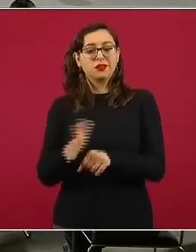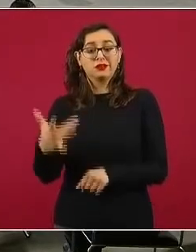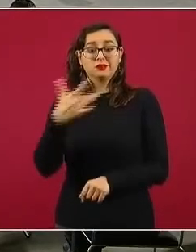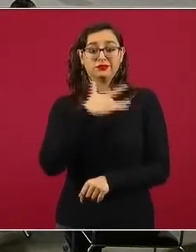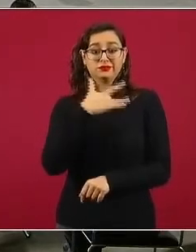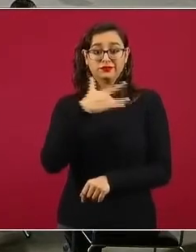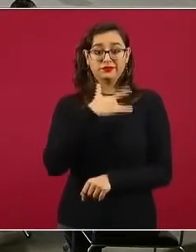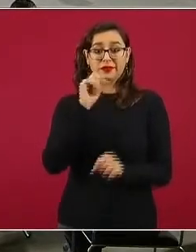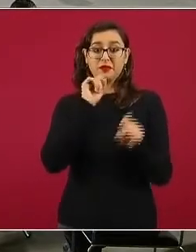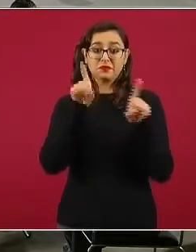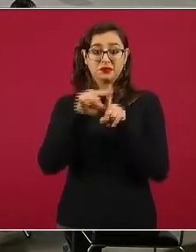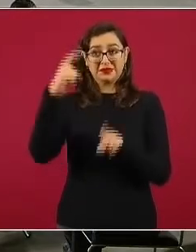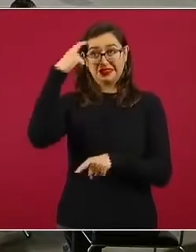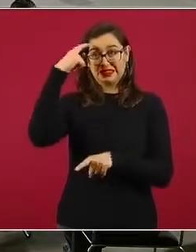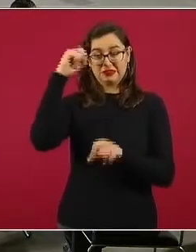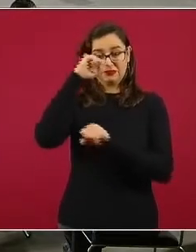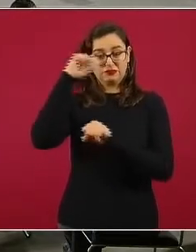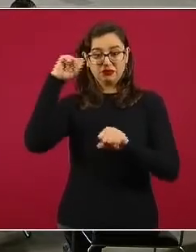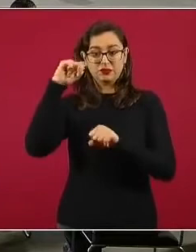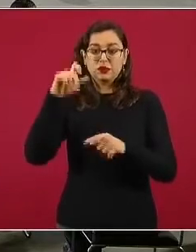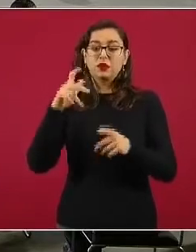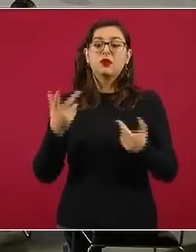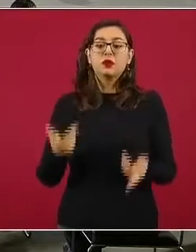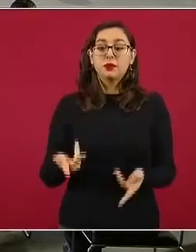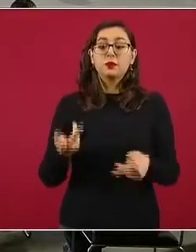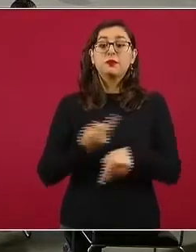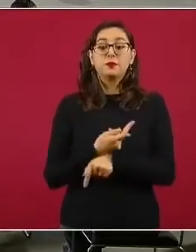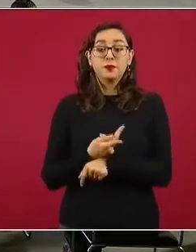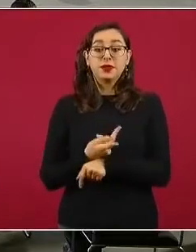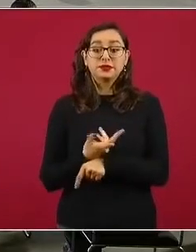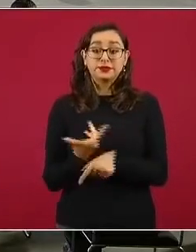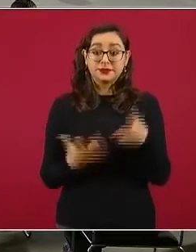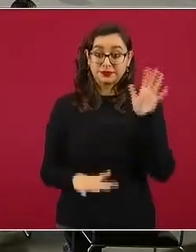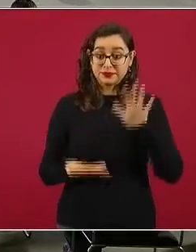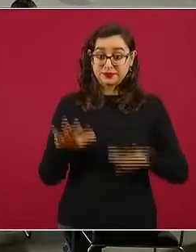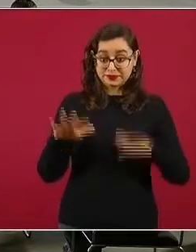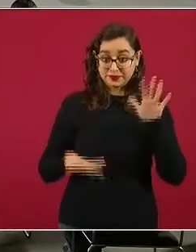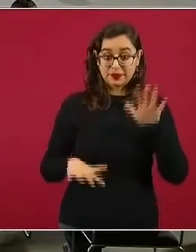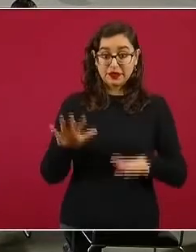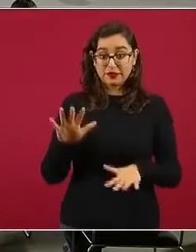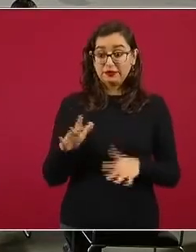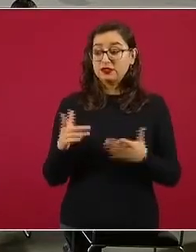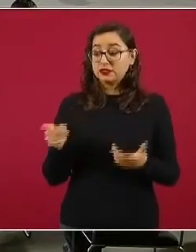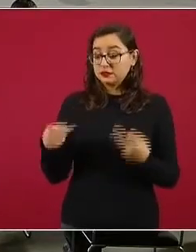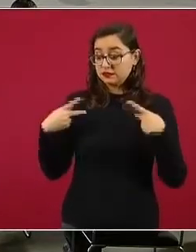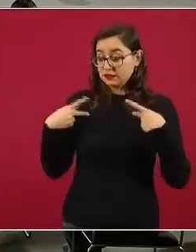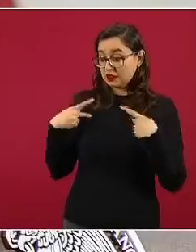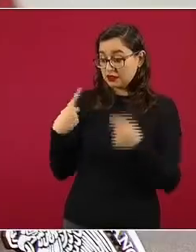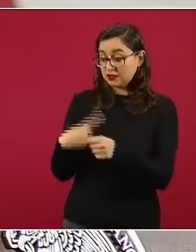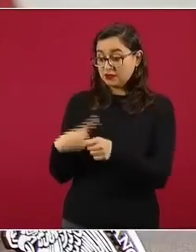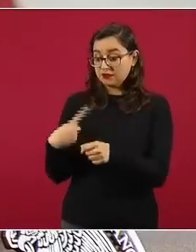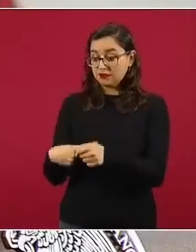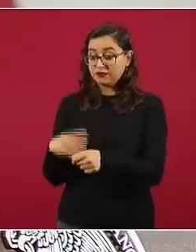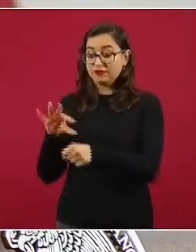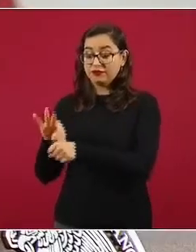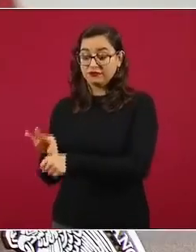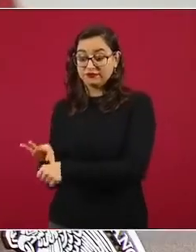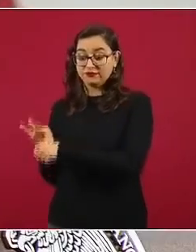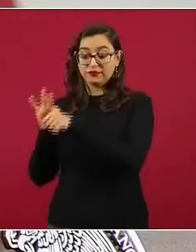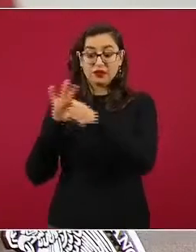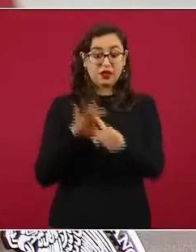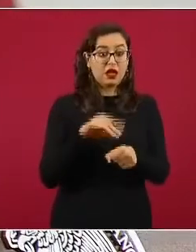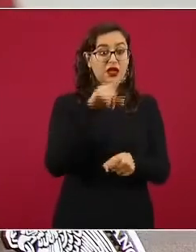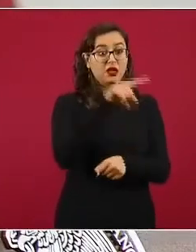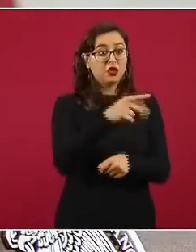enfermedad vascular cerebral. En muchas ocasiones se tiene que derivar al paciente a centros o a hospitales que